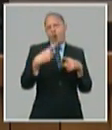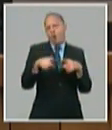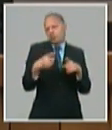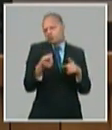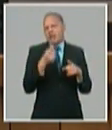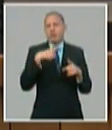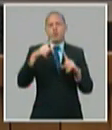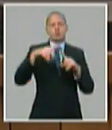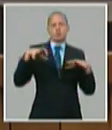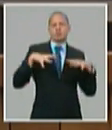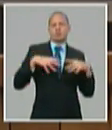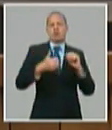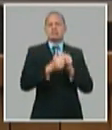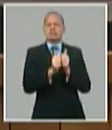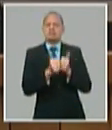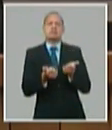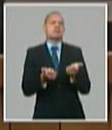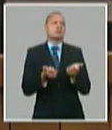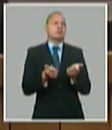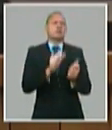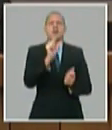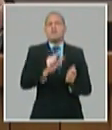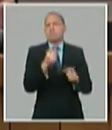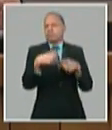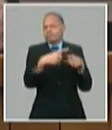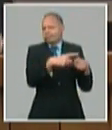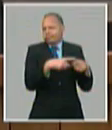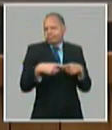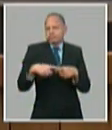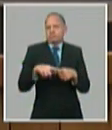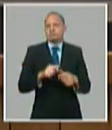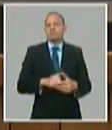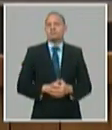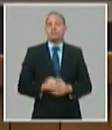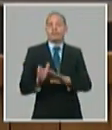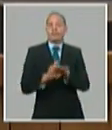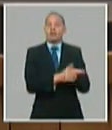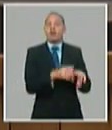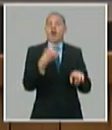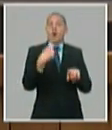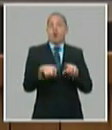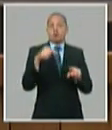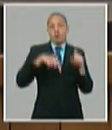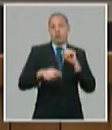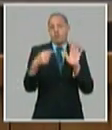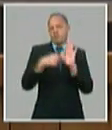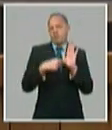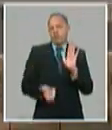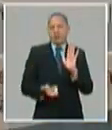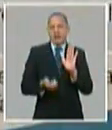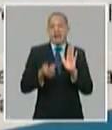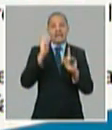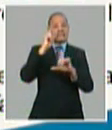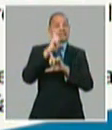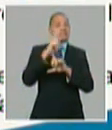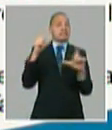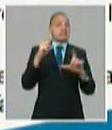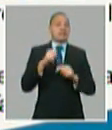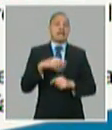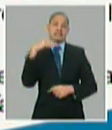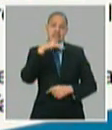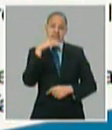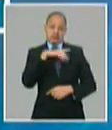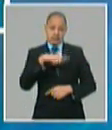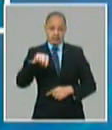educación cultura deporte entre otros ciencia tecnología innovación y vuelvo a decir